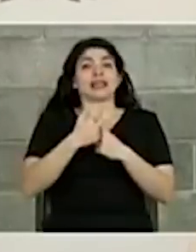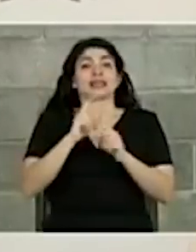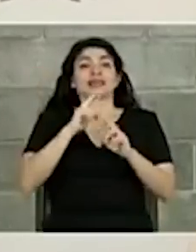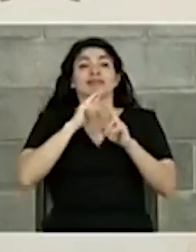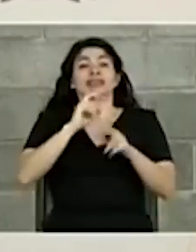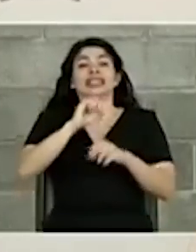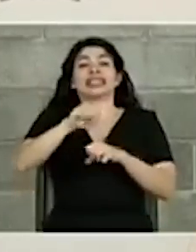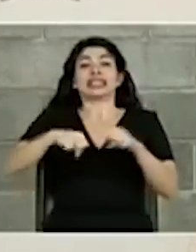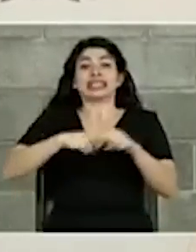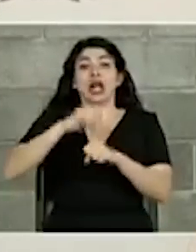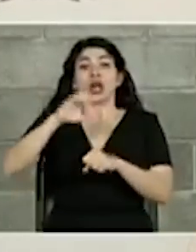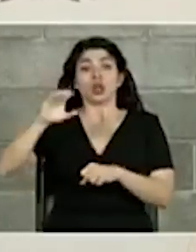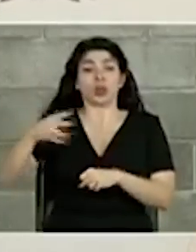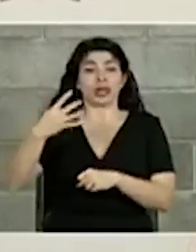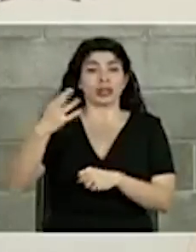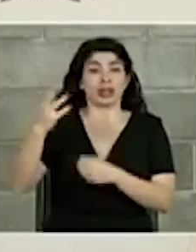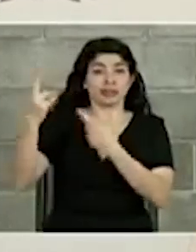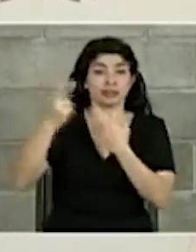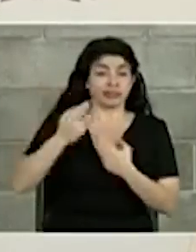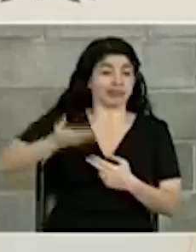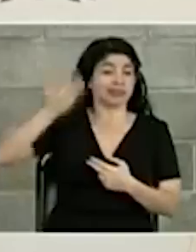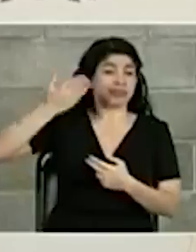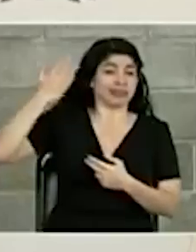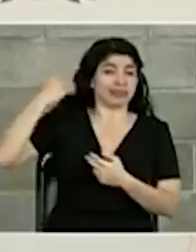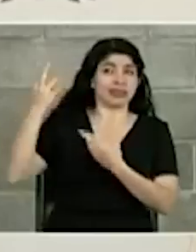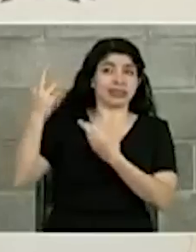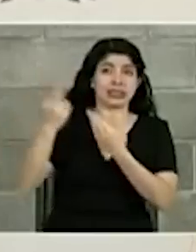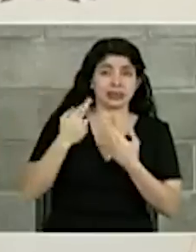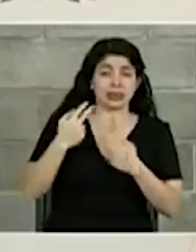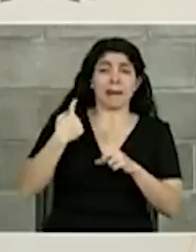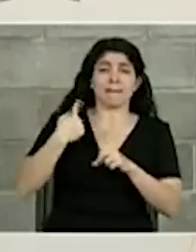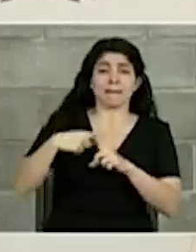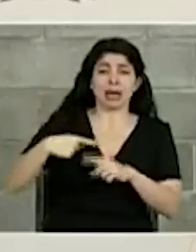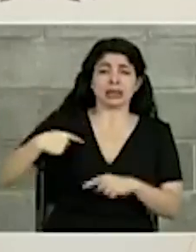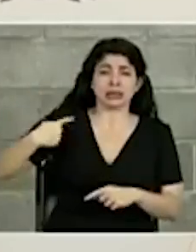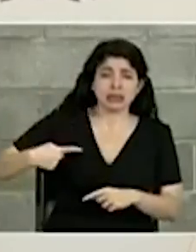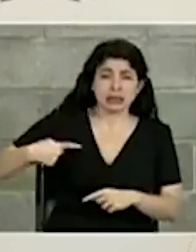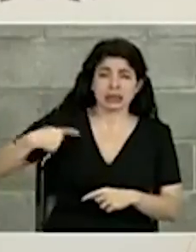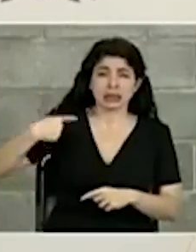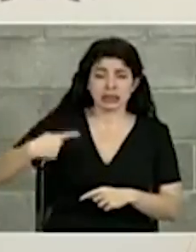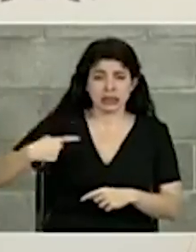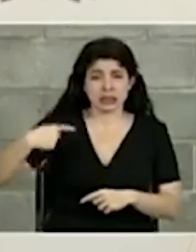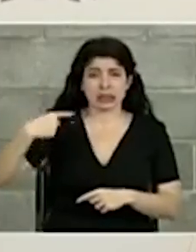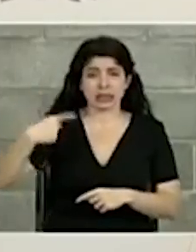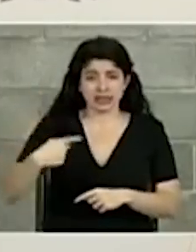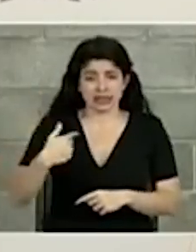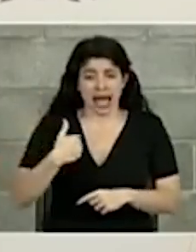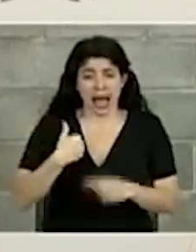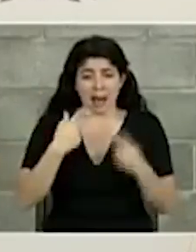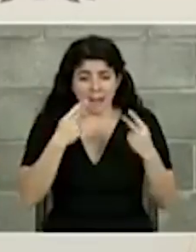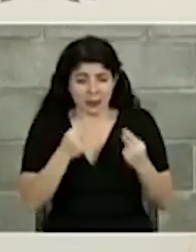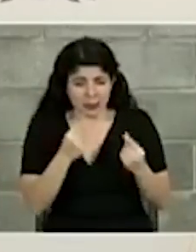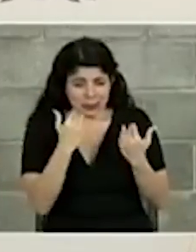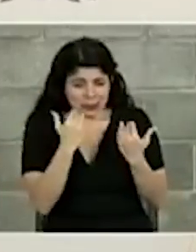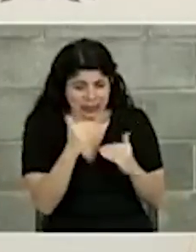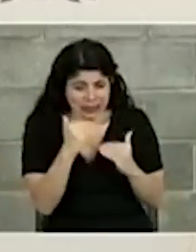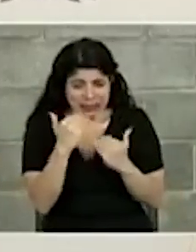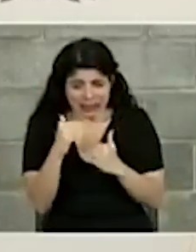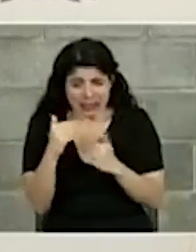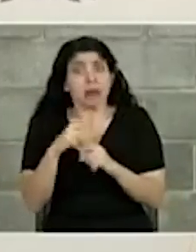que venía a tiempo atrás y con las constantes limitaciones presupuestarias,